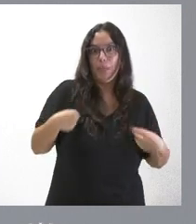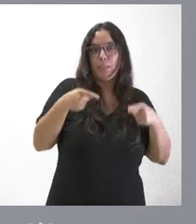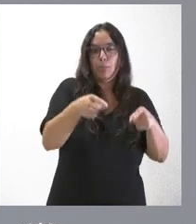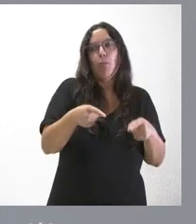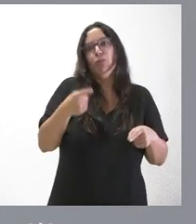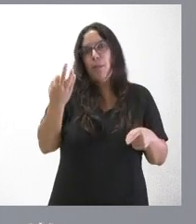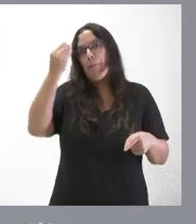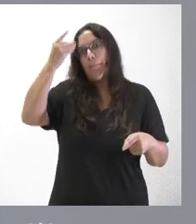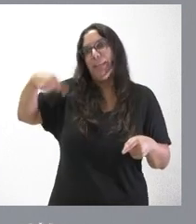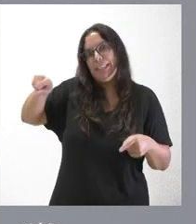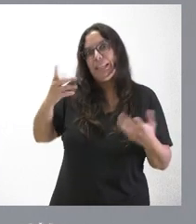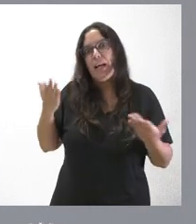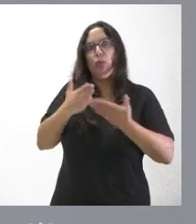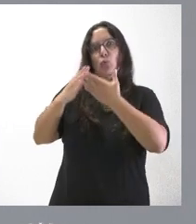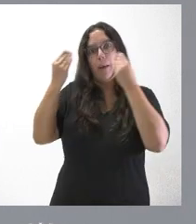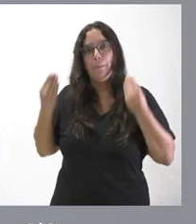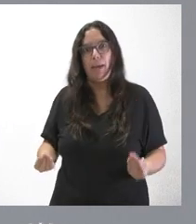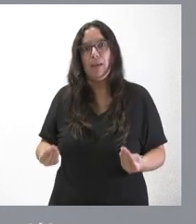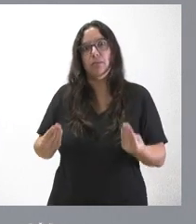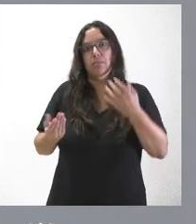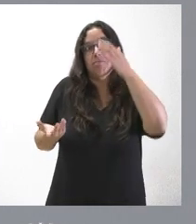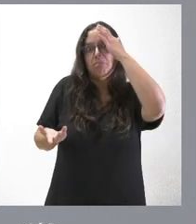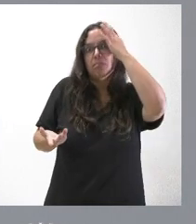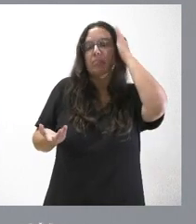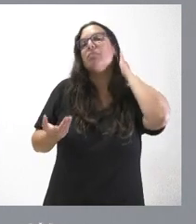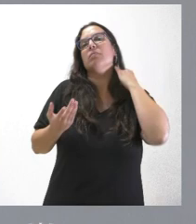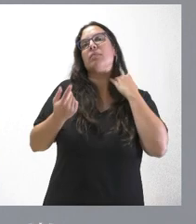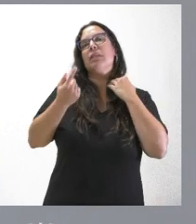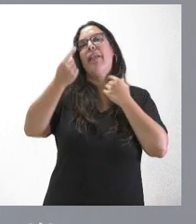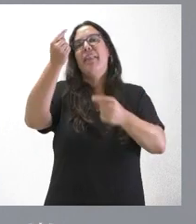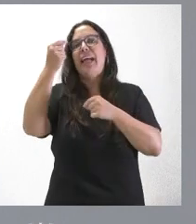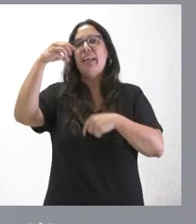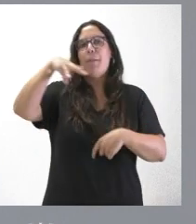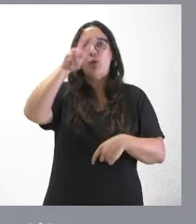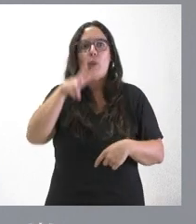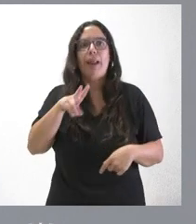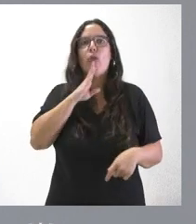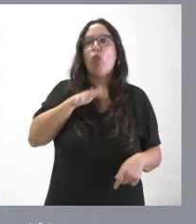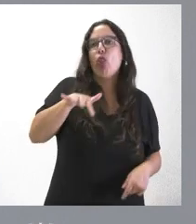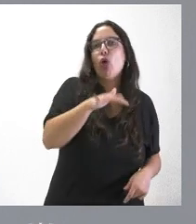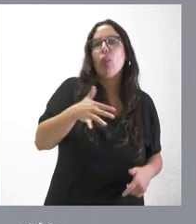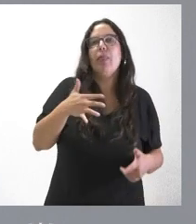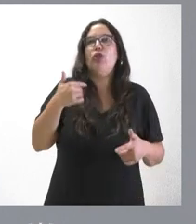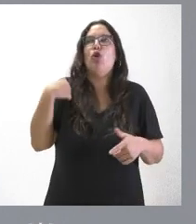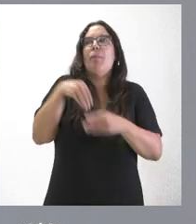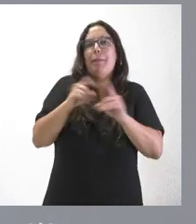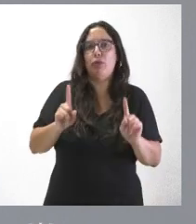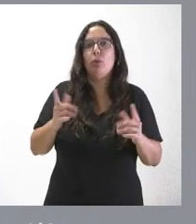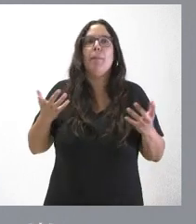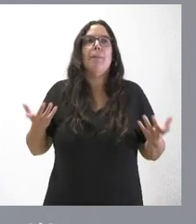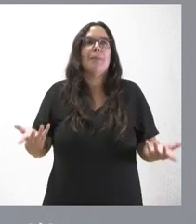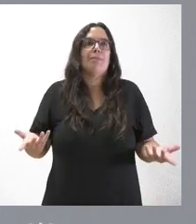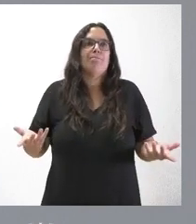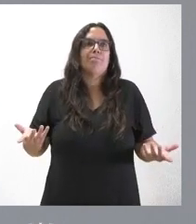que ser considerado, tiene que ser estudiado. Yo ya el detalle concreto de los metros cuadrados y de la ubicación, pues yo ya no entro. Pero